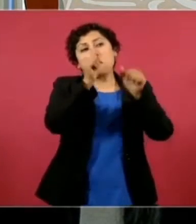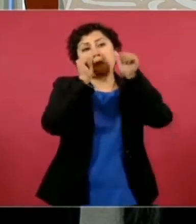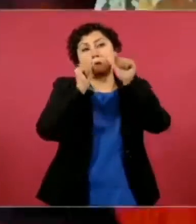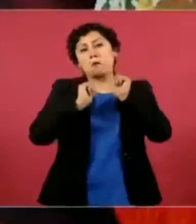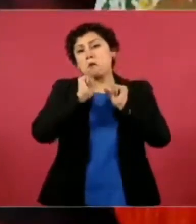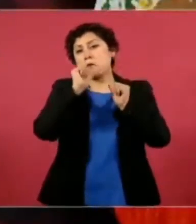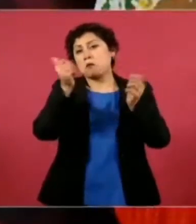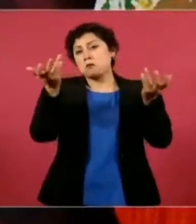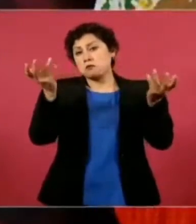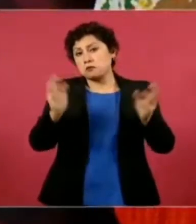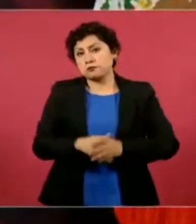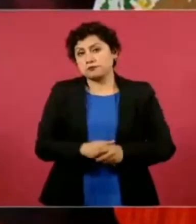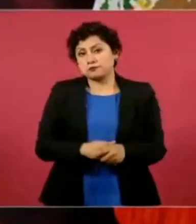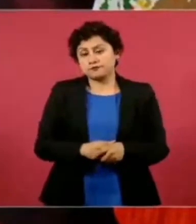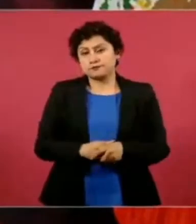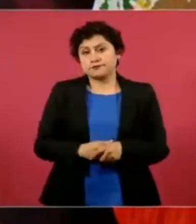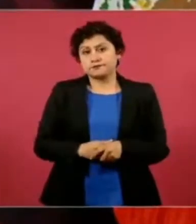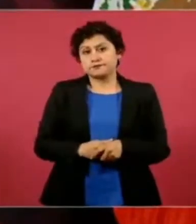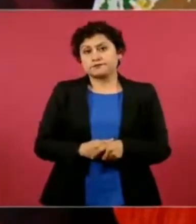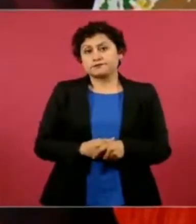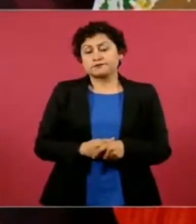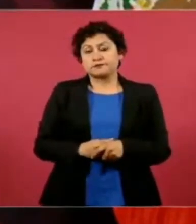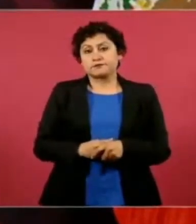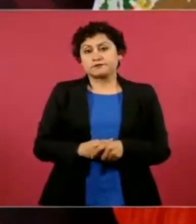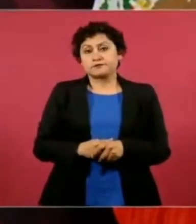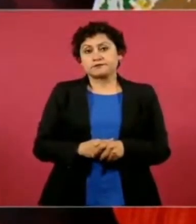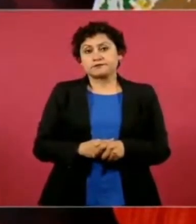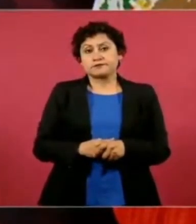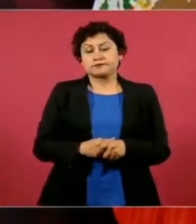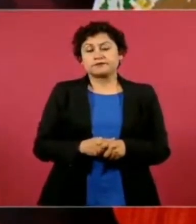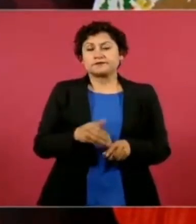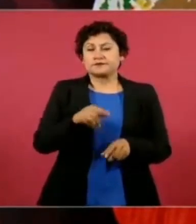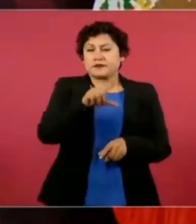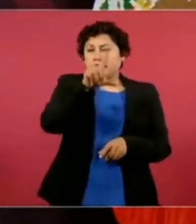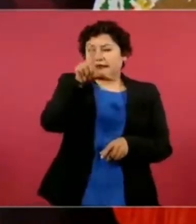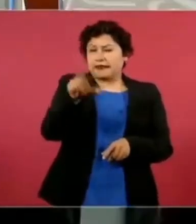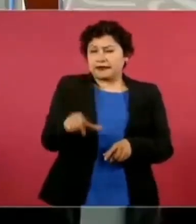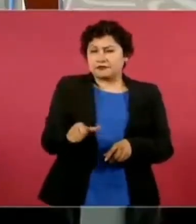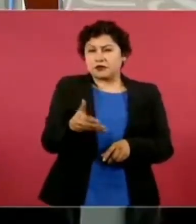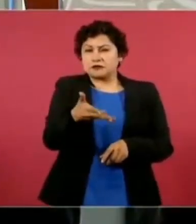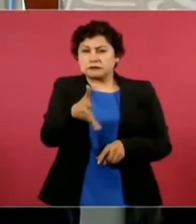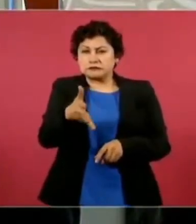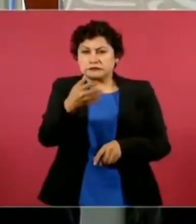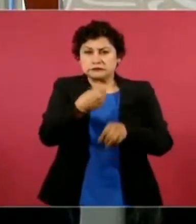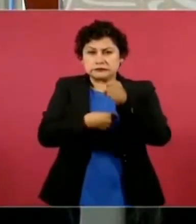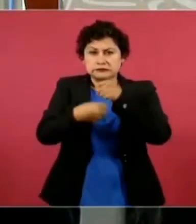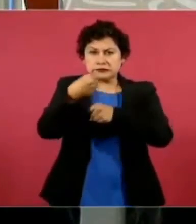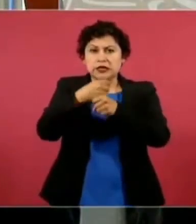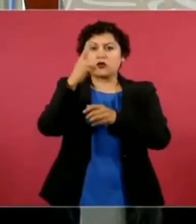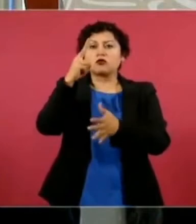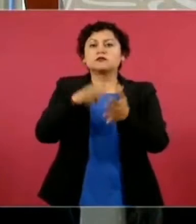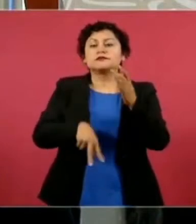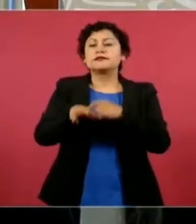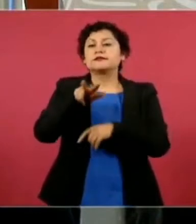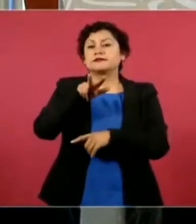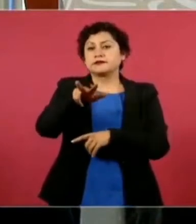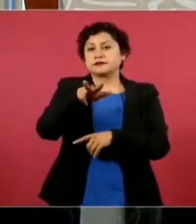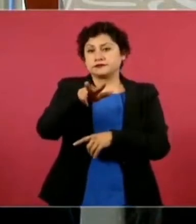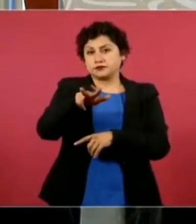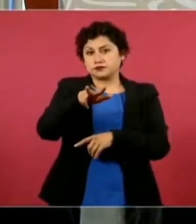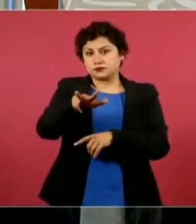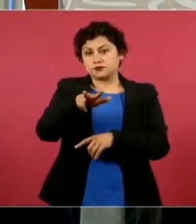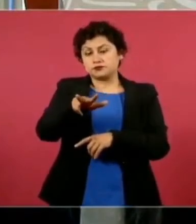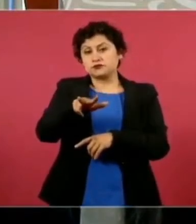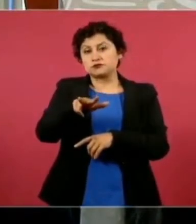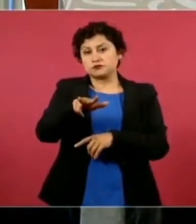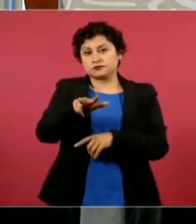Y ya como en el 18, desde